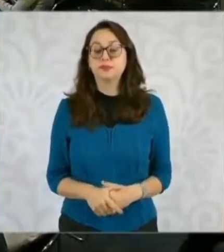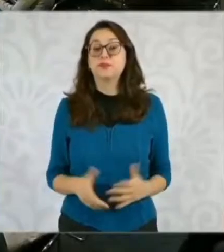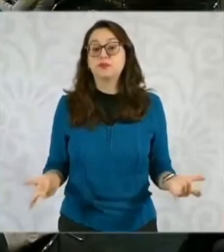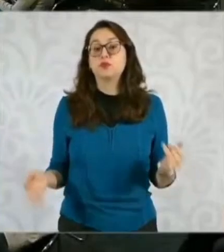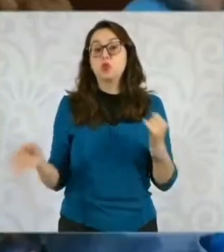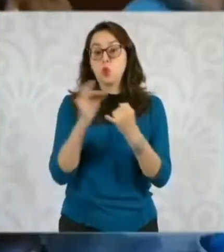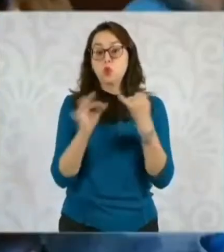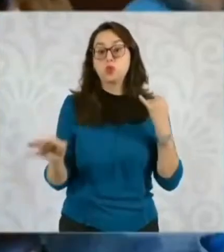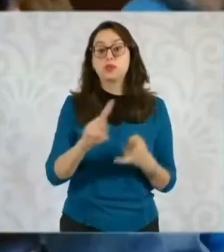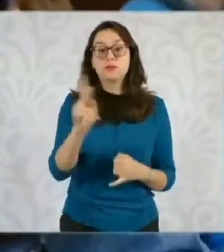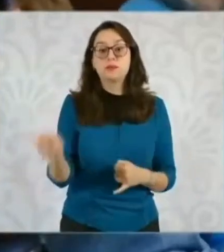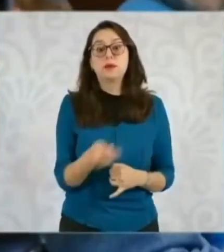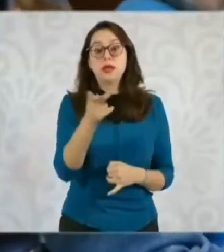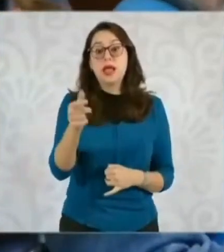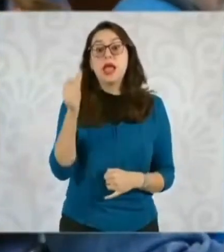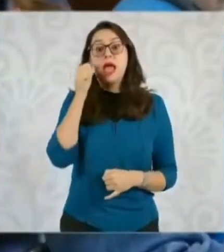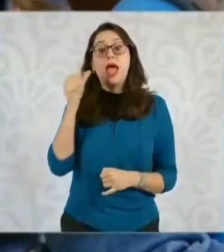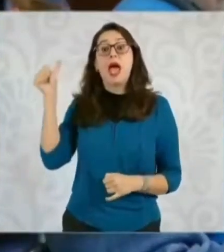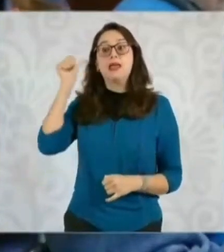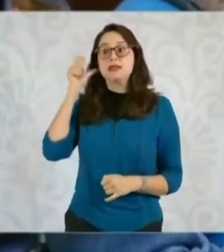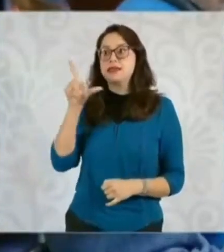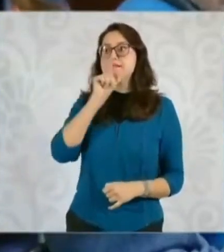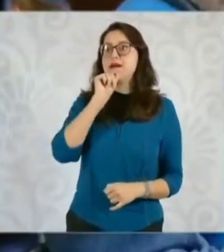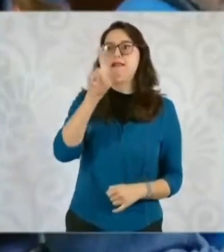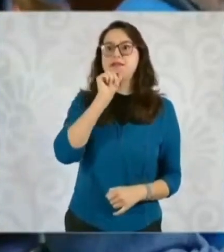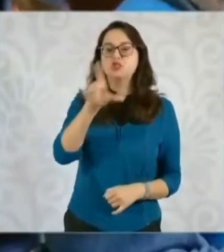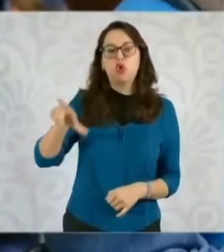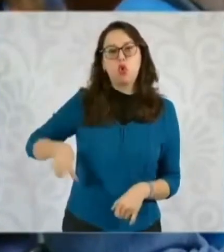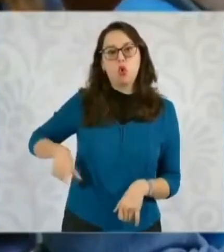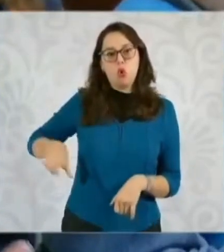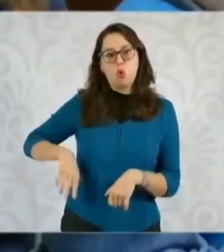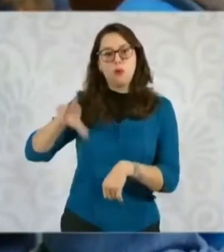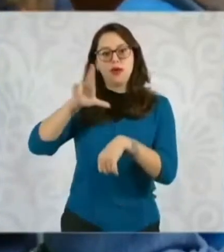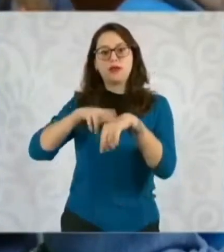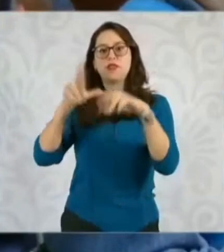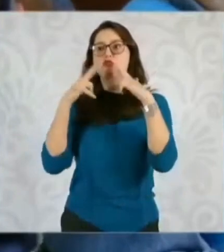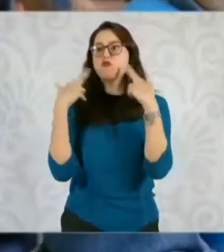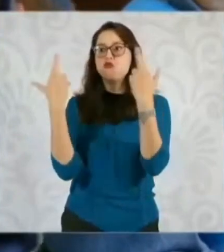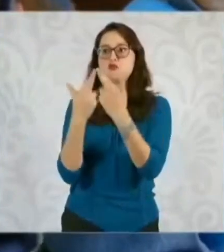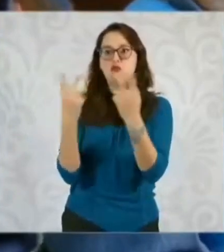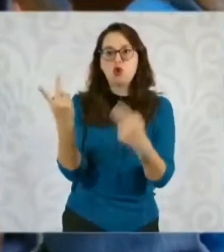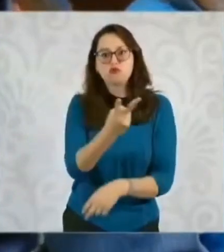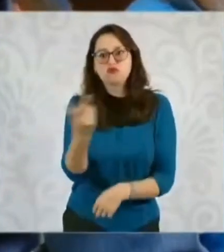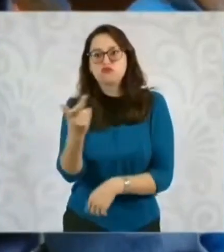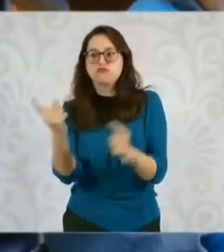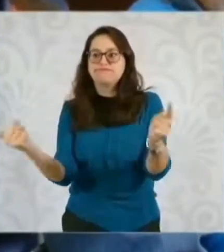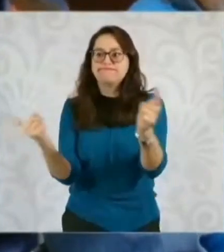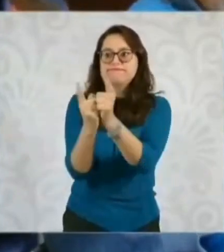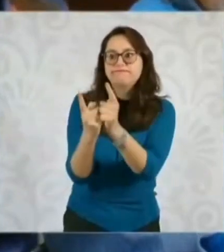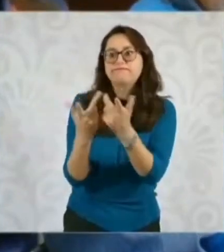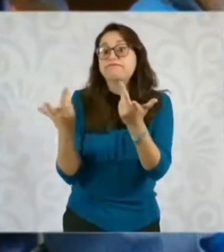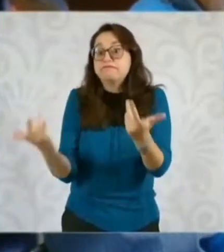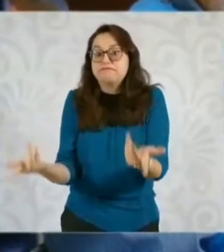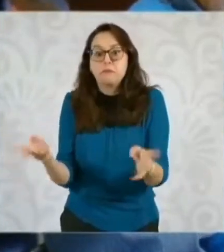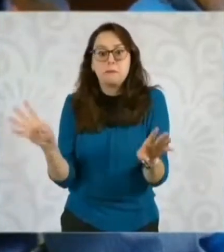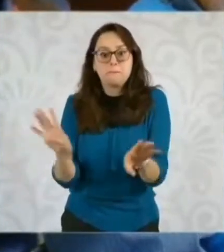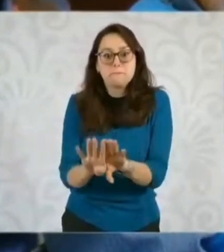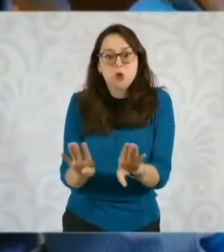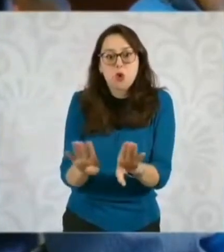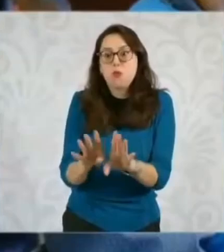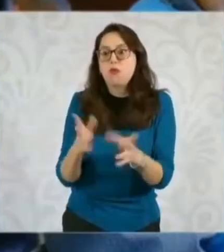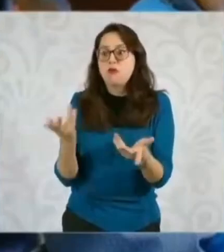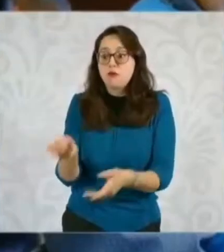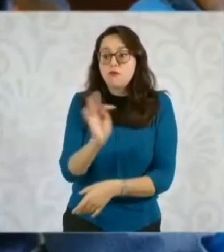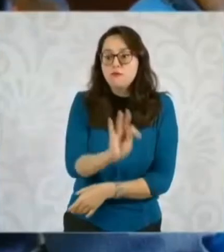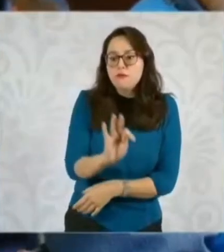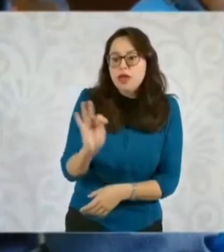Esta reunión con el gobernador de Jalisco, ¿qué acuerdos se llegaron? ¿Ya hay alguna fecha programada